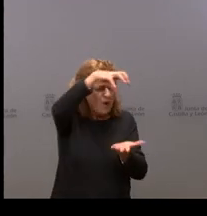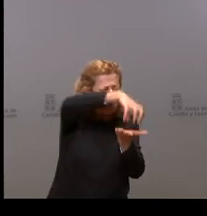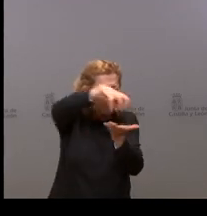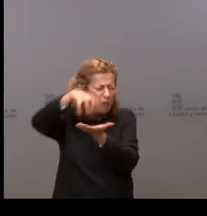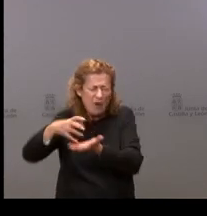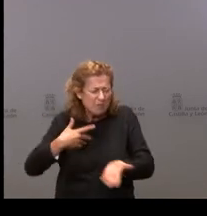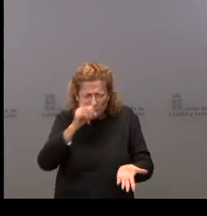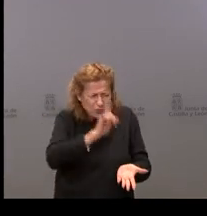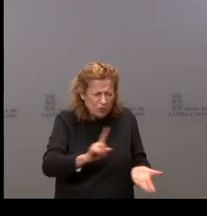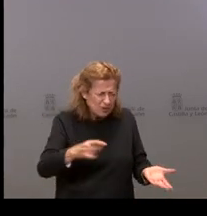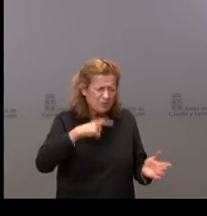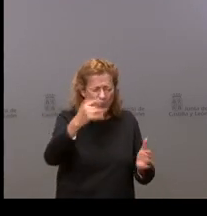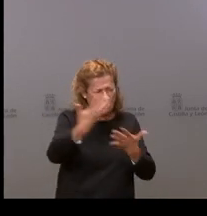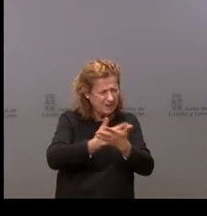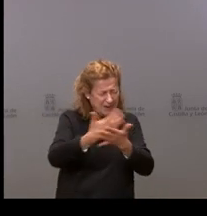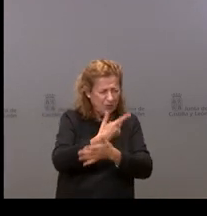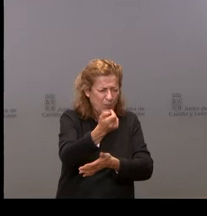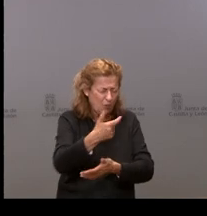No sé, me lo explique un poco. Gracias.